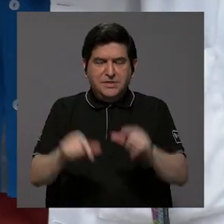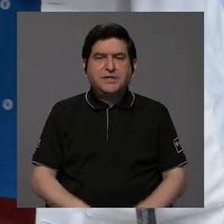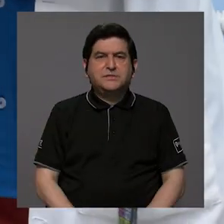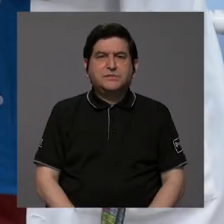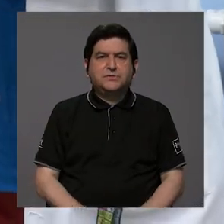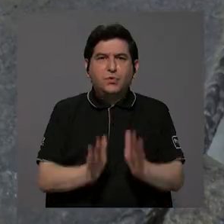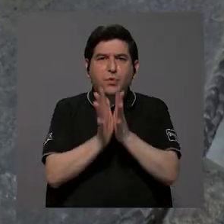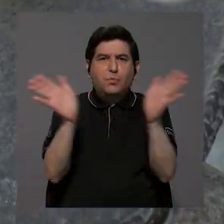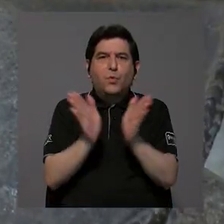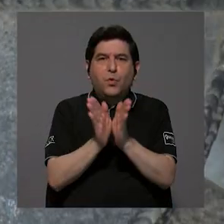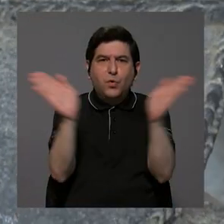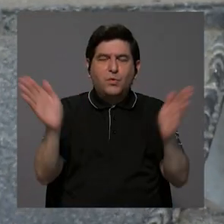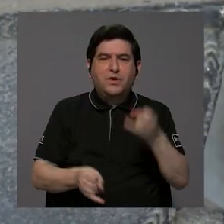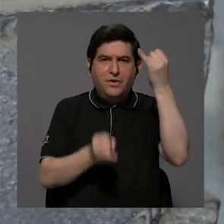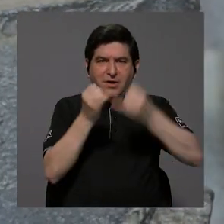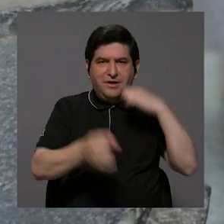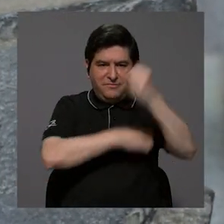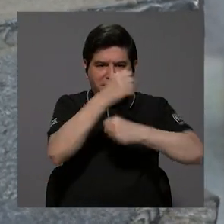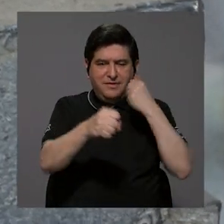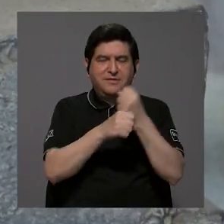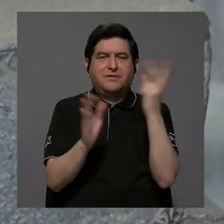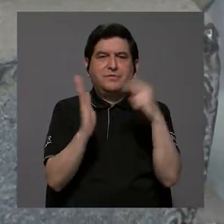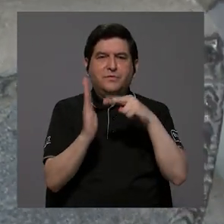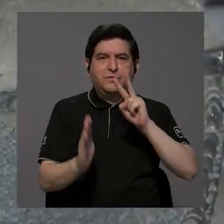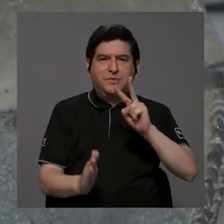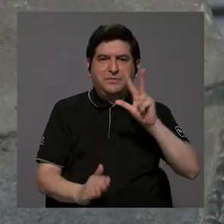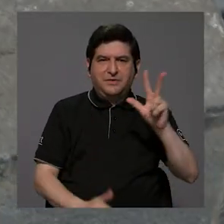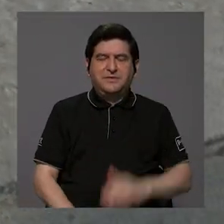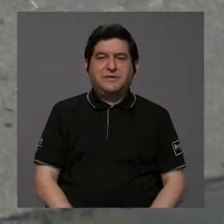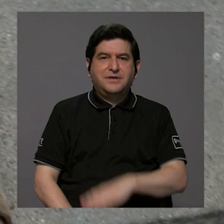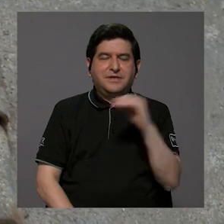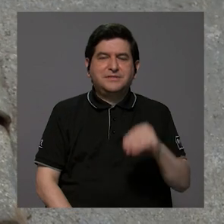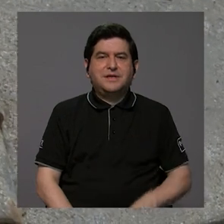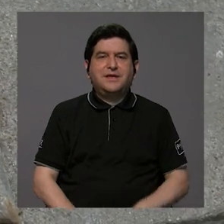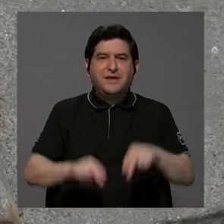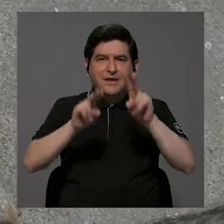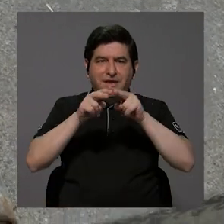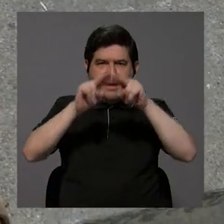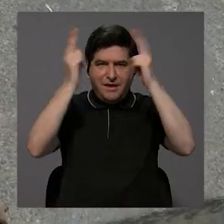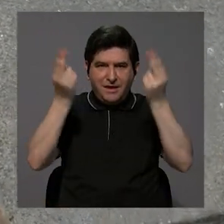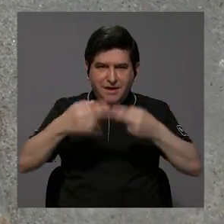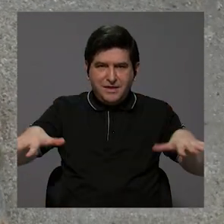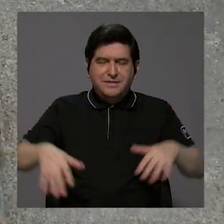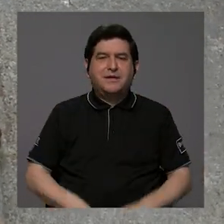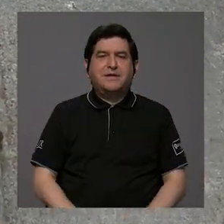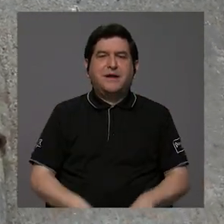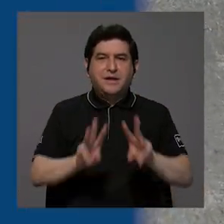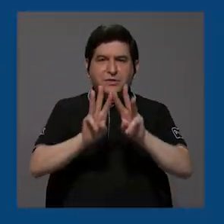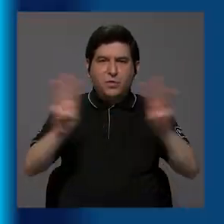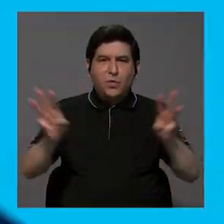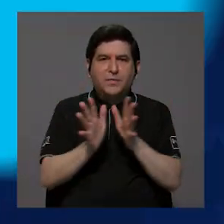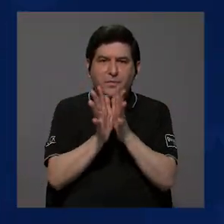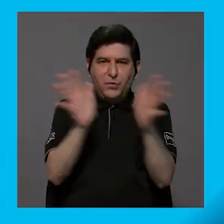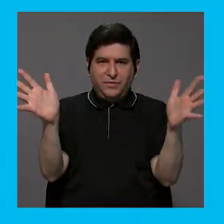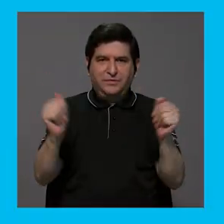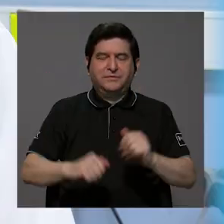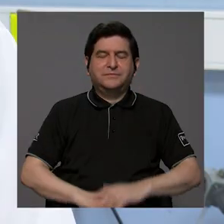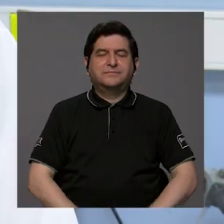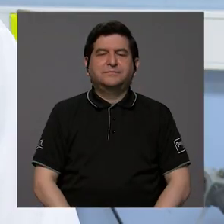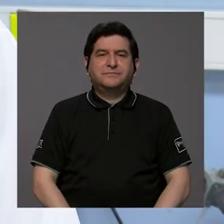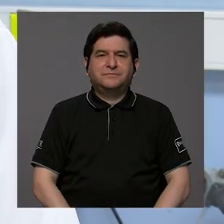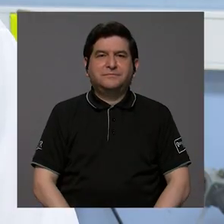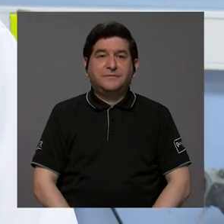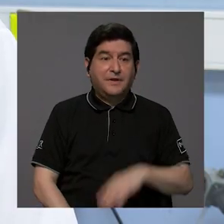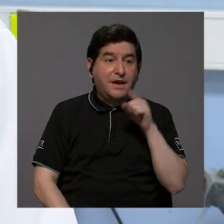público en general a finales de este año 2023 y a través de internet en repositorios públicos. Estos datos